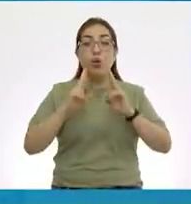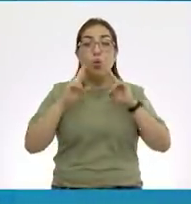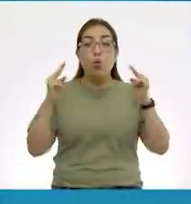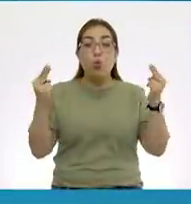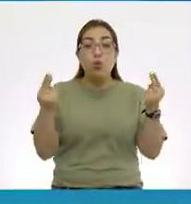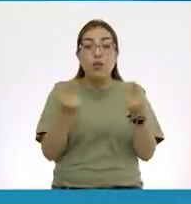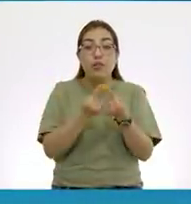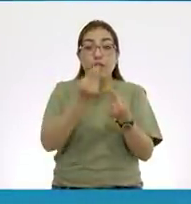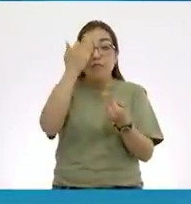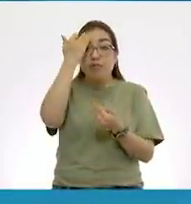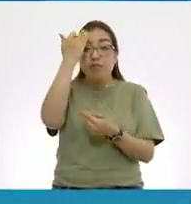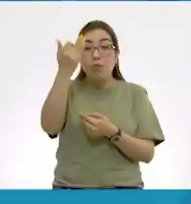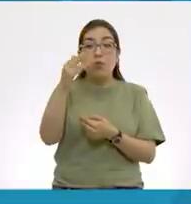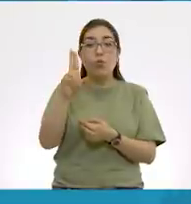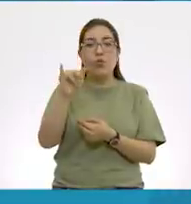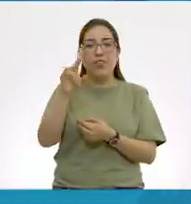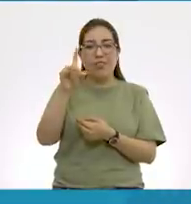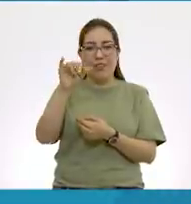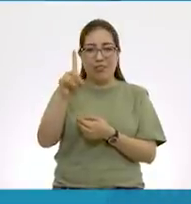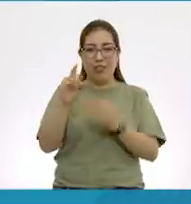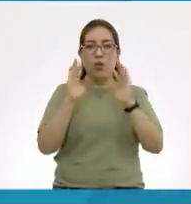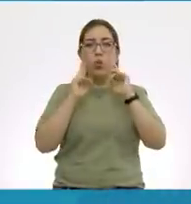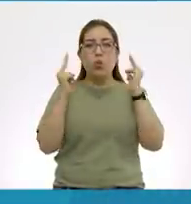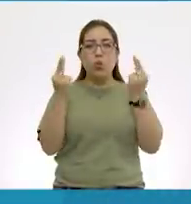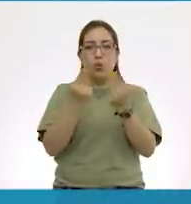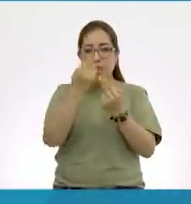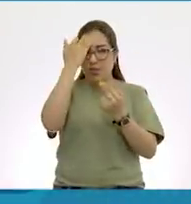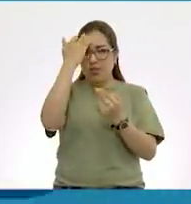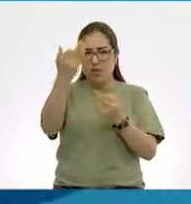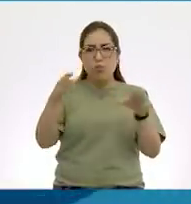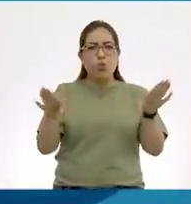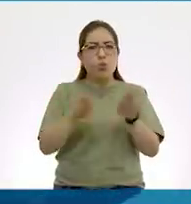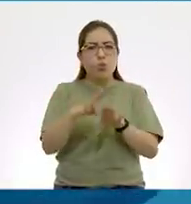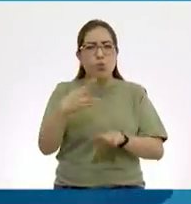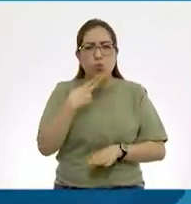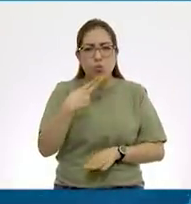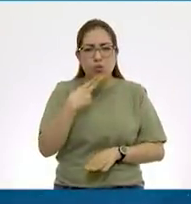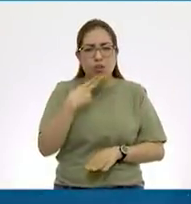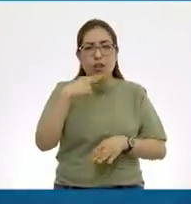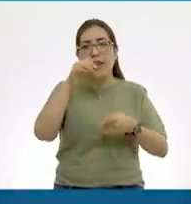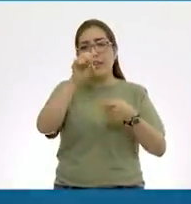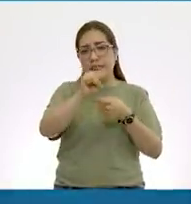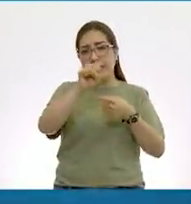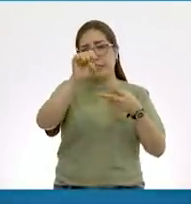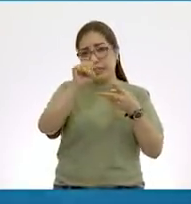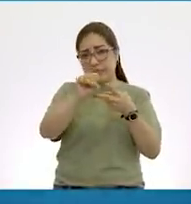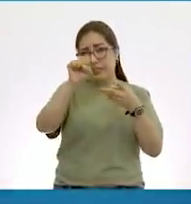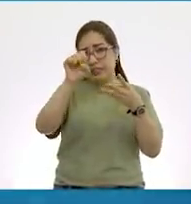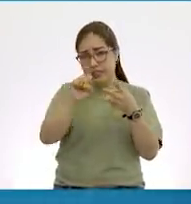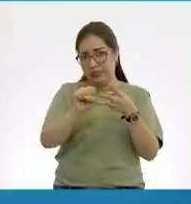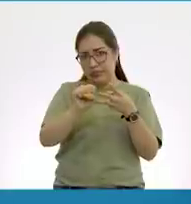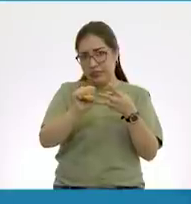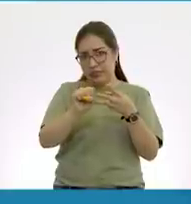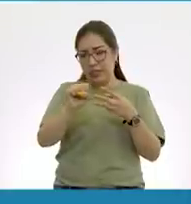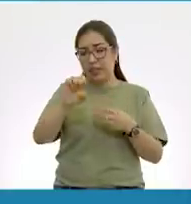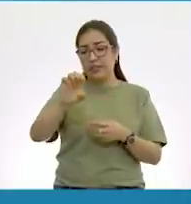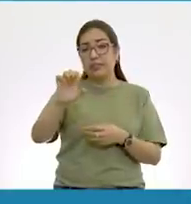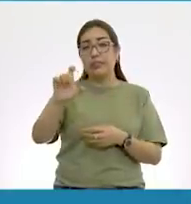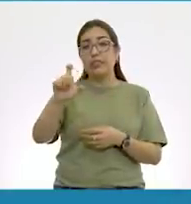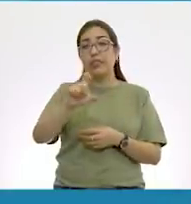de tiempo se organizan sexagesimalmente. ¿Qué quiere decir sexagesimalmente?